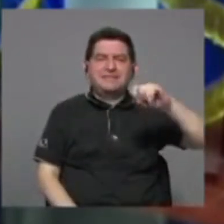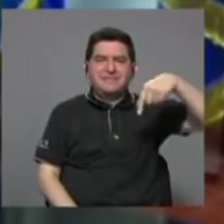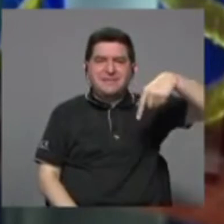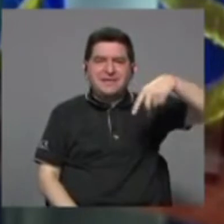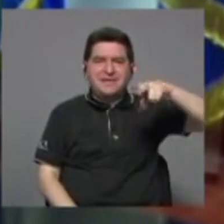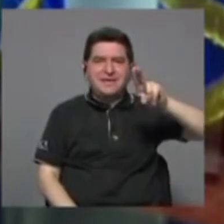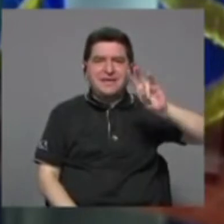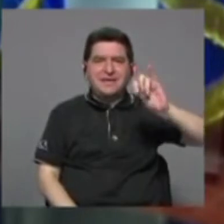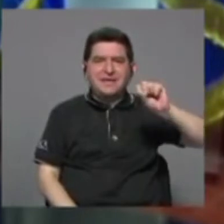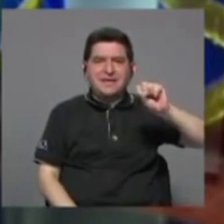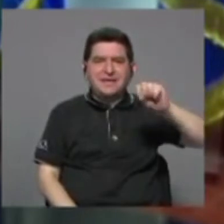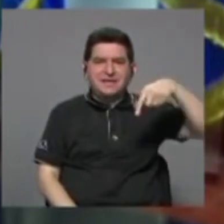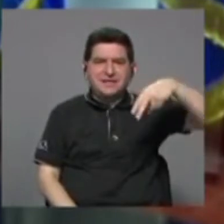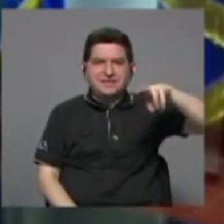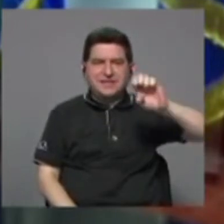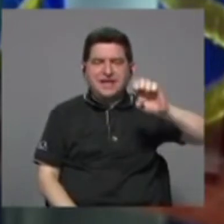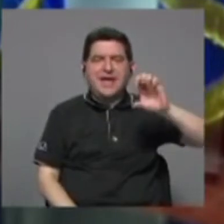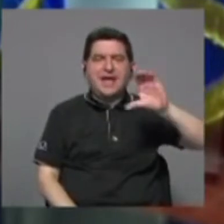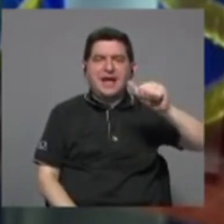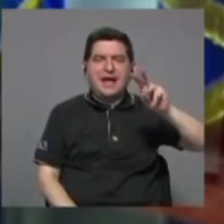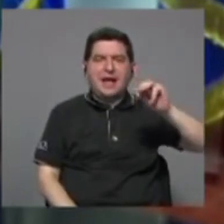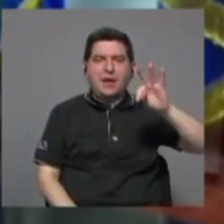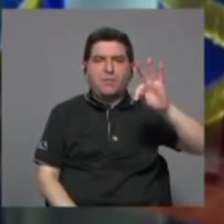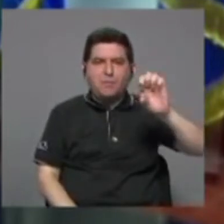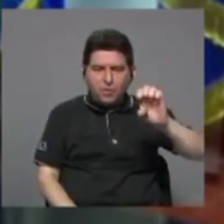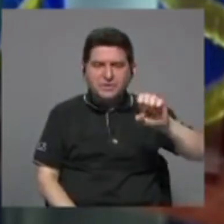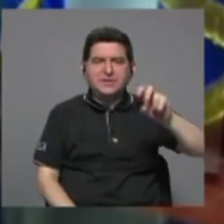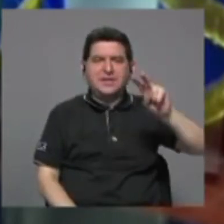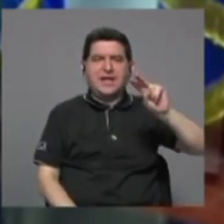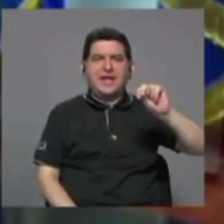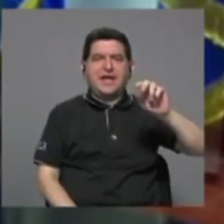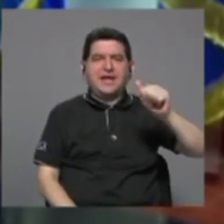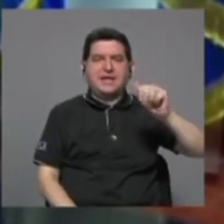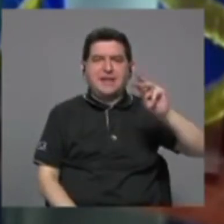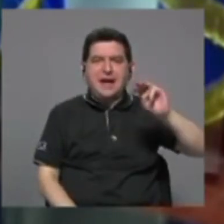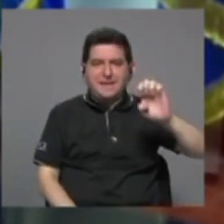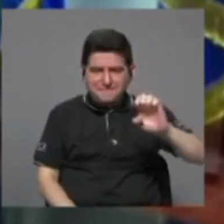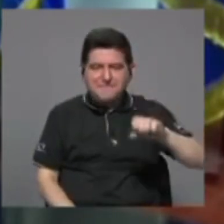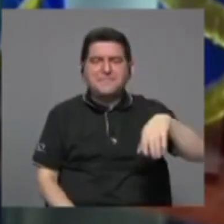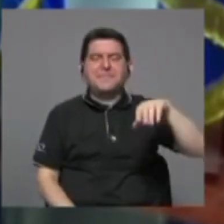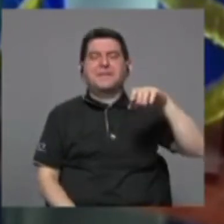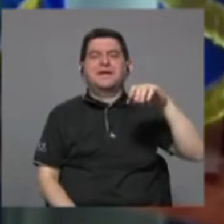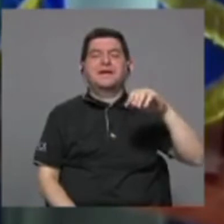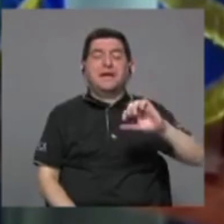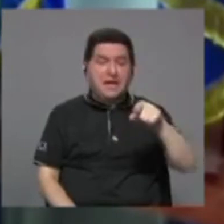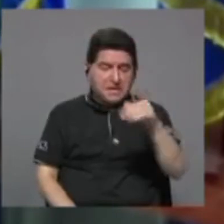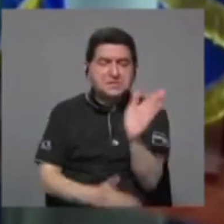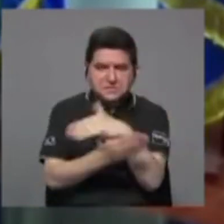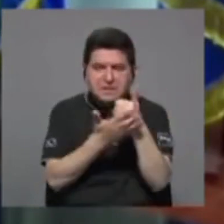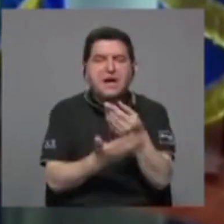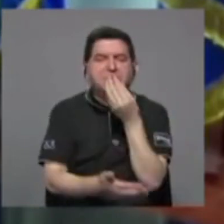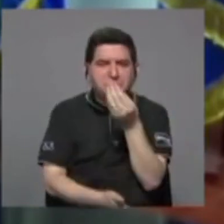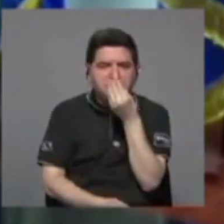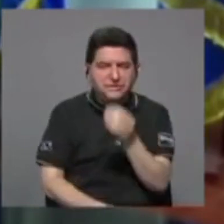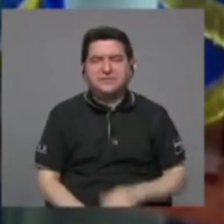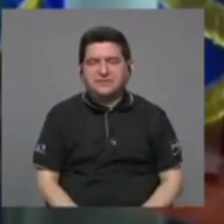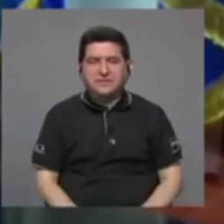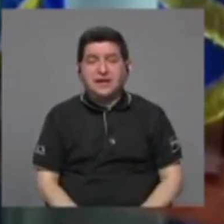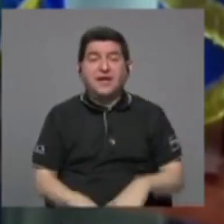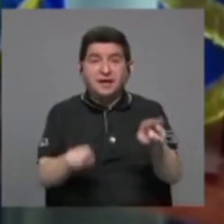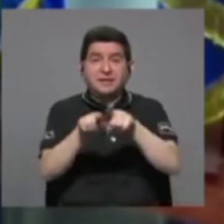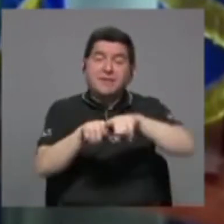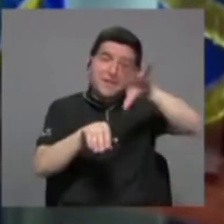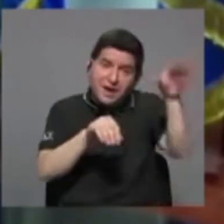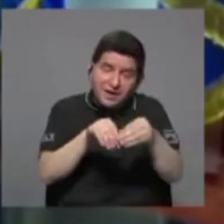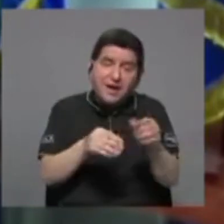cultivos, gamote y amos, forman parte de base de dieta y en adición de arroz.